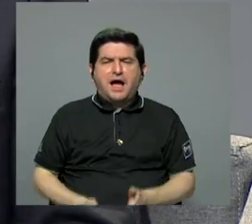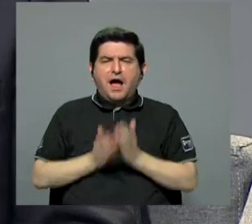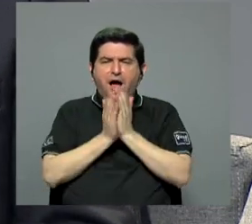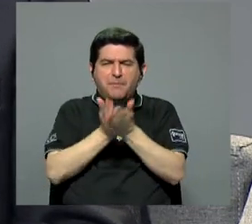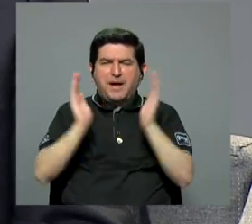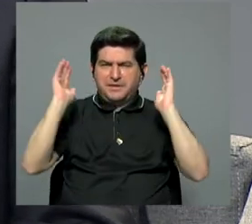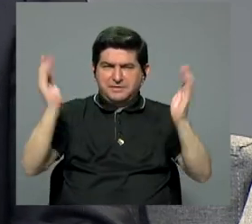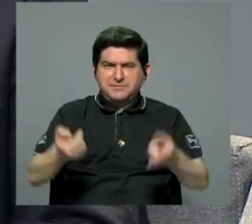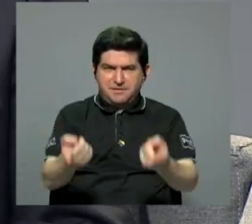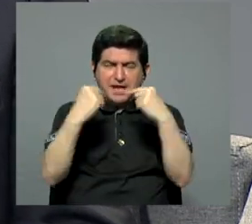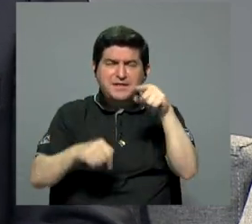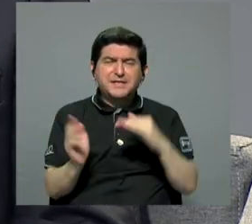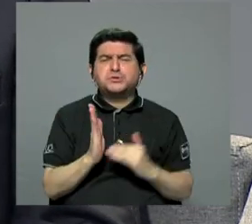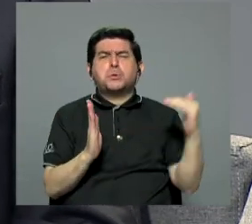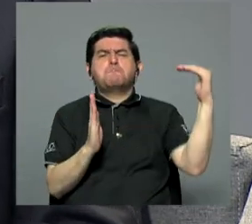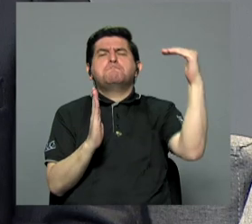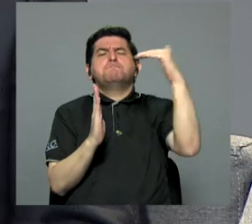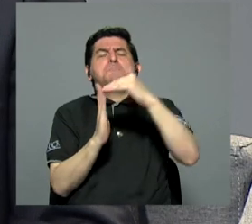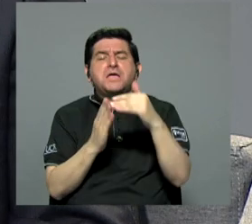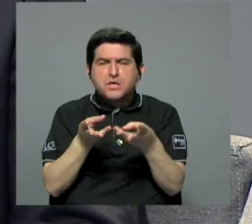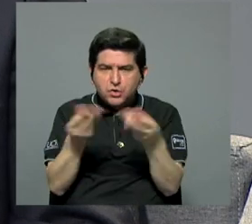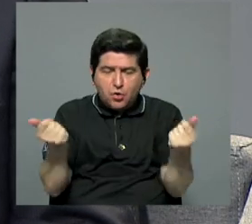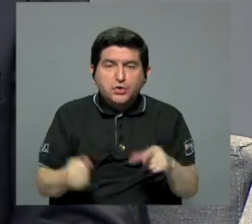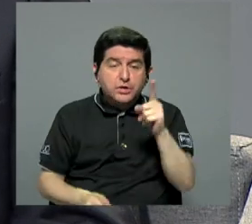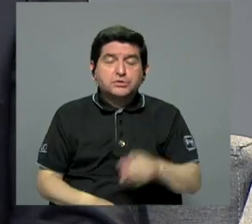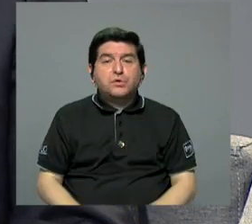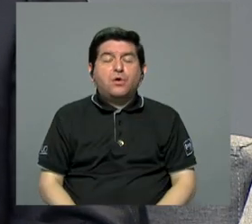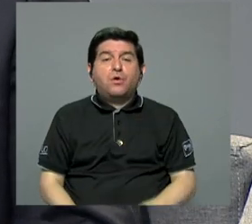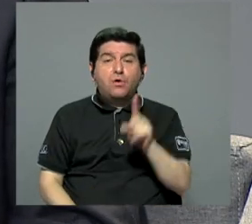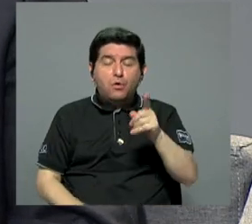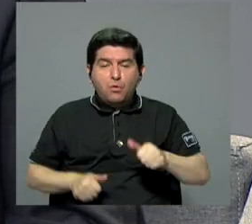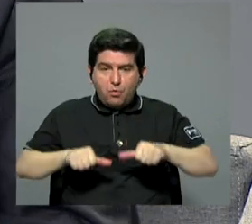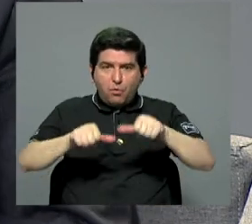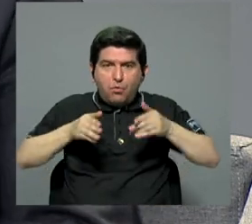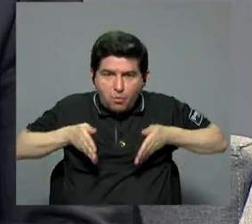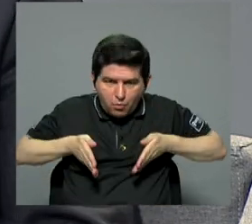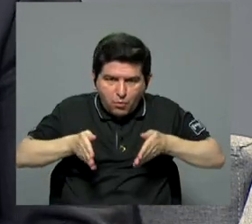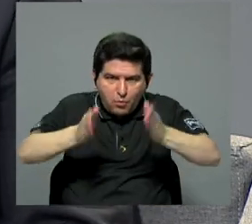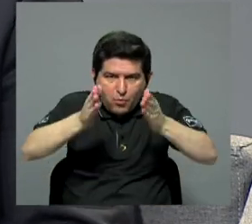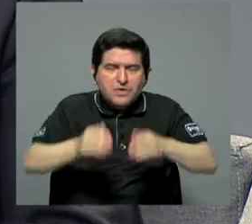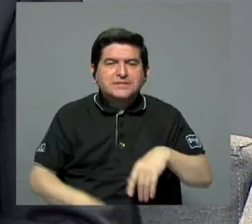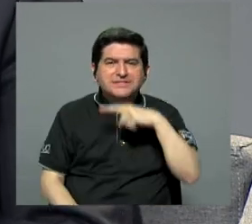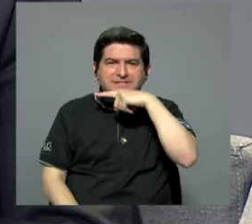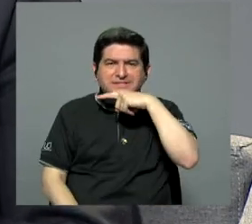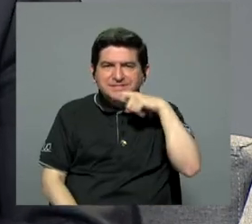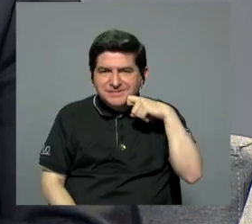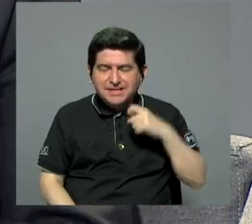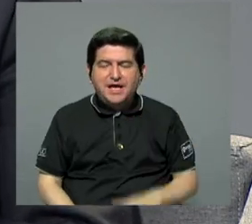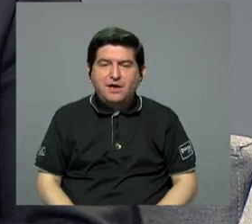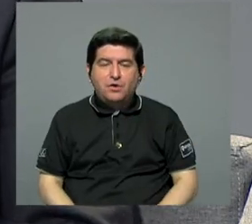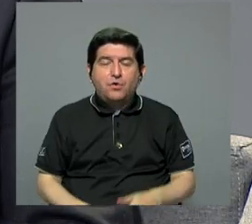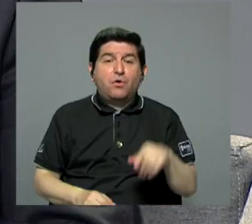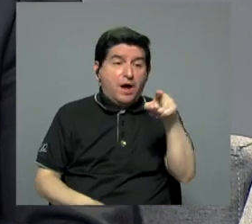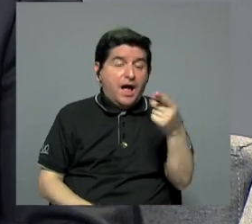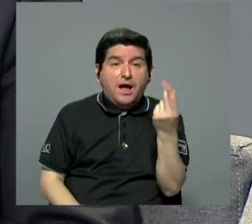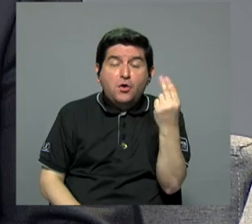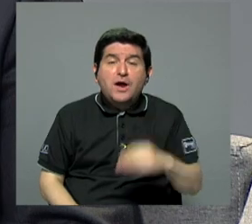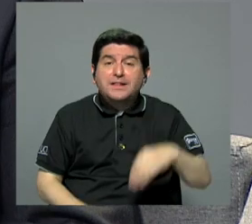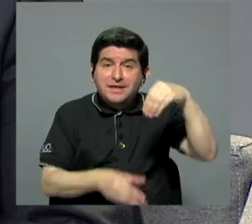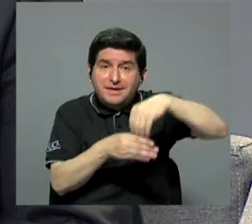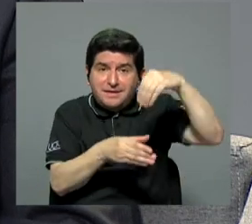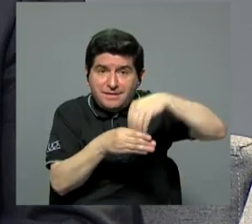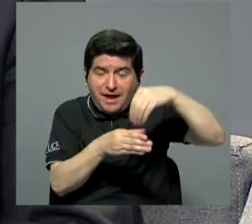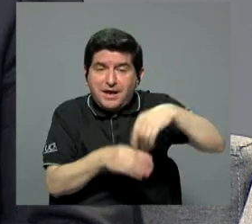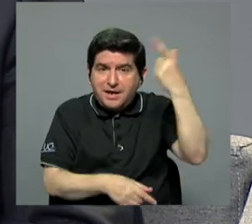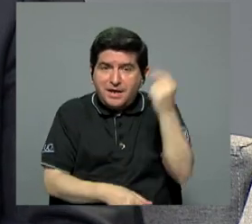gran calado y que eso dejaría millones o un canal seco, todo con plata de los fondos de pensiones. No habría cómo puedan quebrar